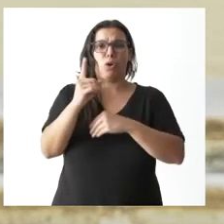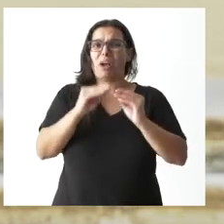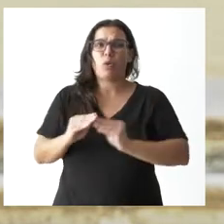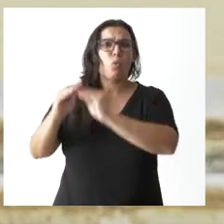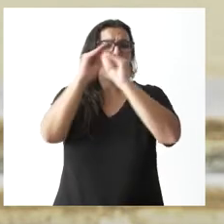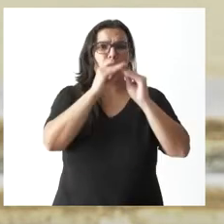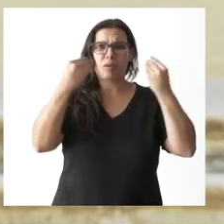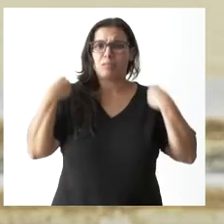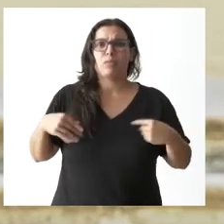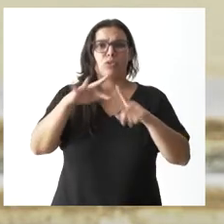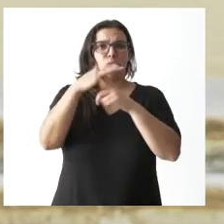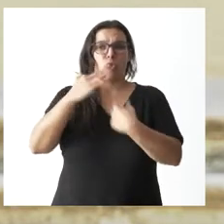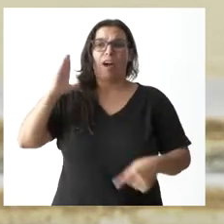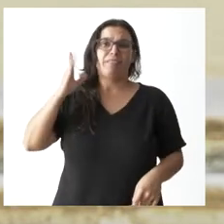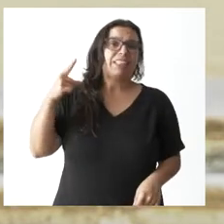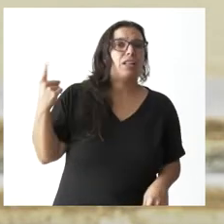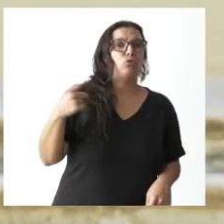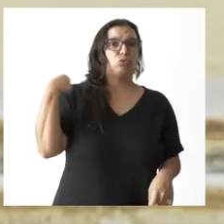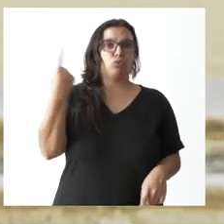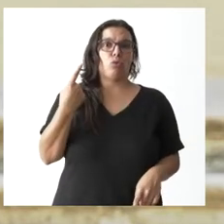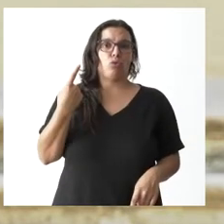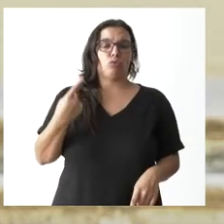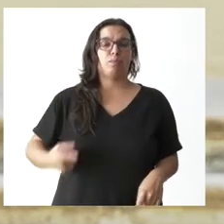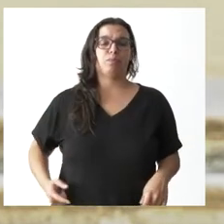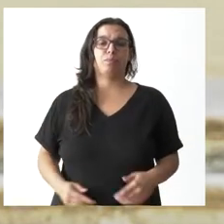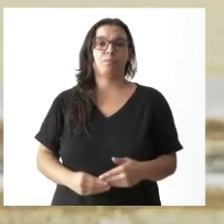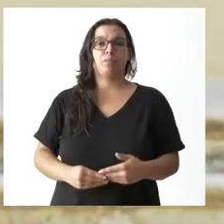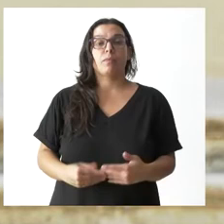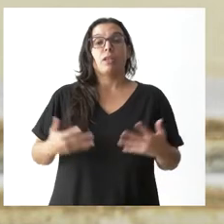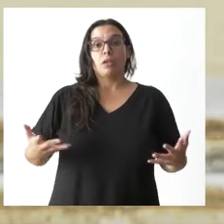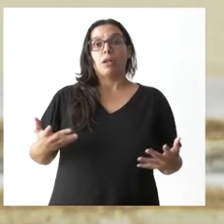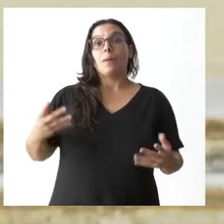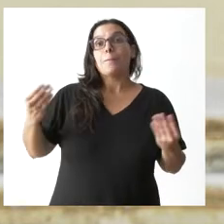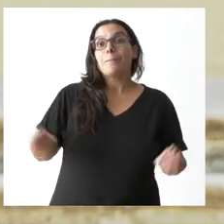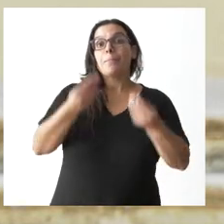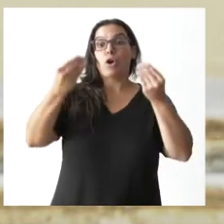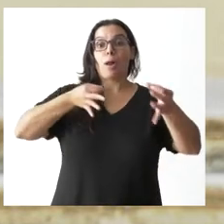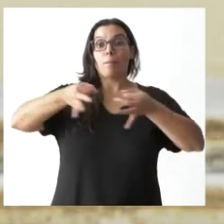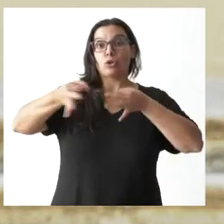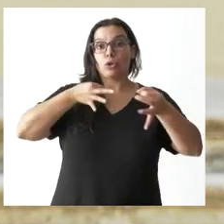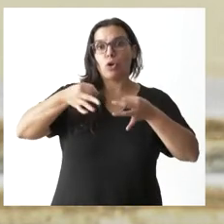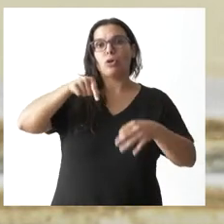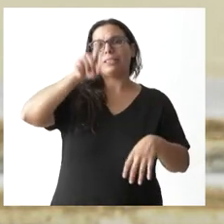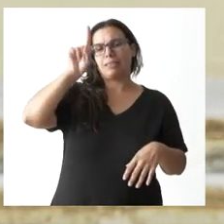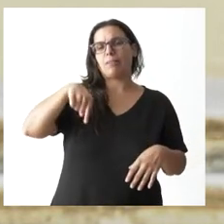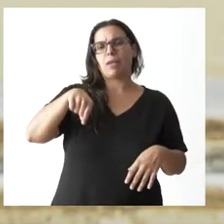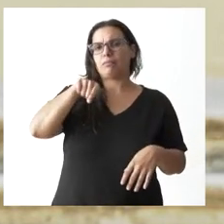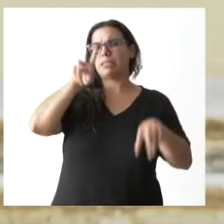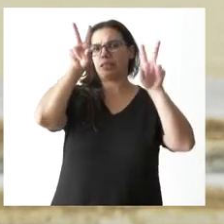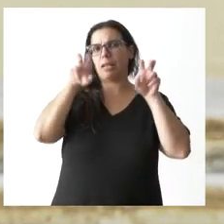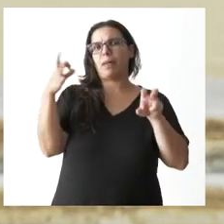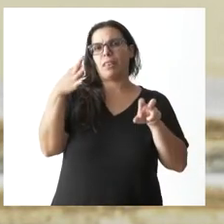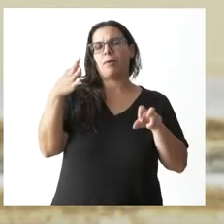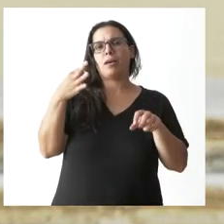las que nos afectan y nos condicionan a todos. Y desde luego la mejora de los protocolos es otro aspecto que tenemos